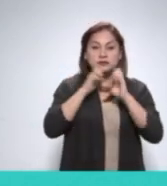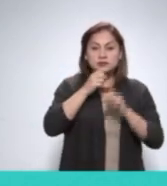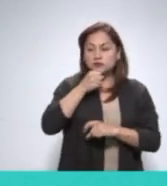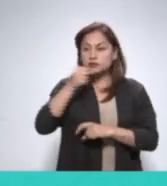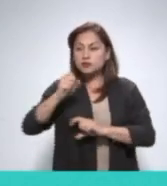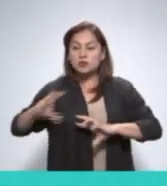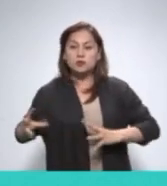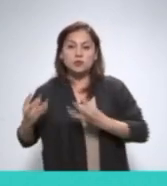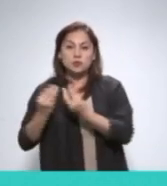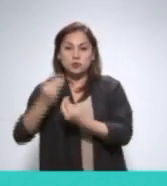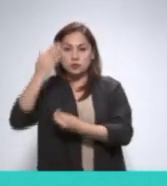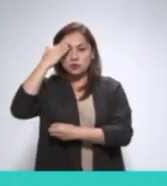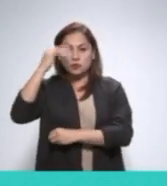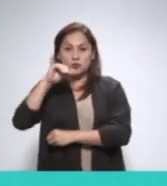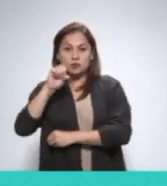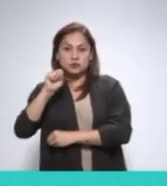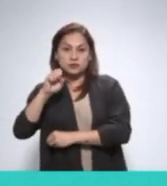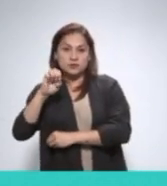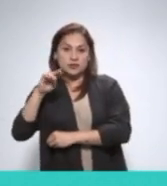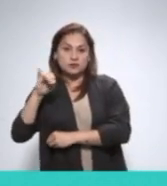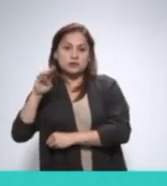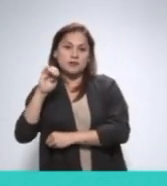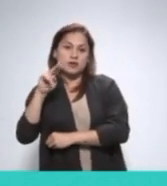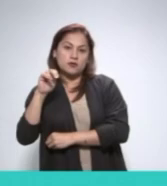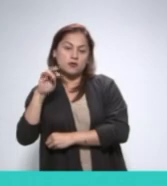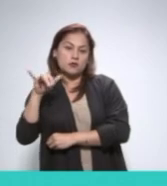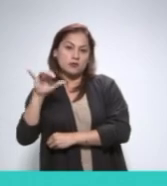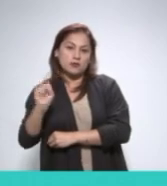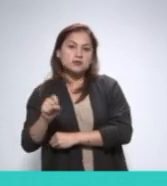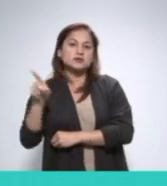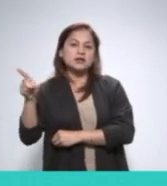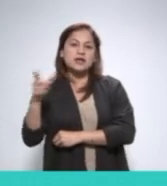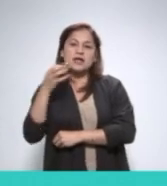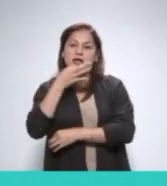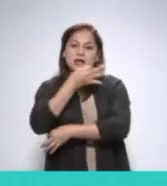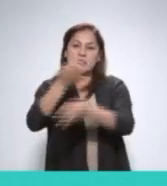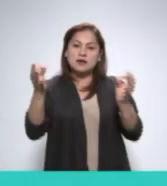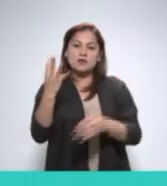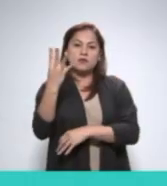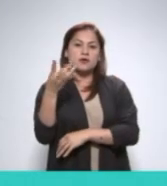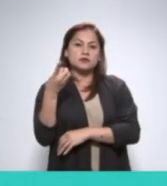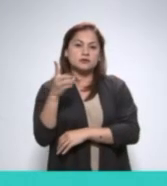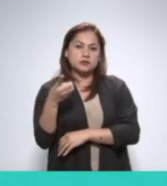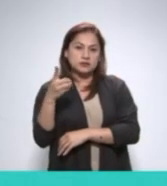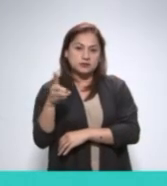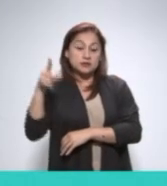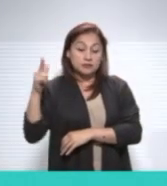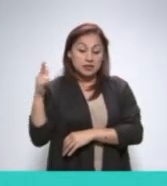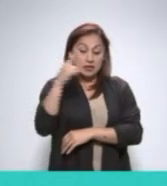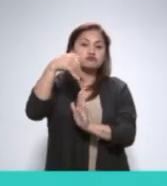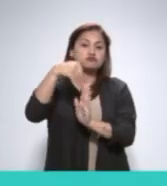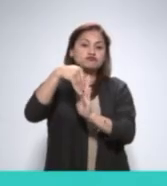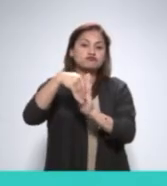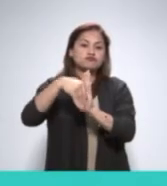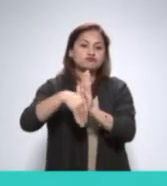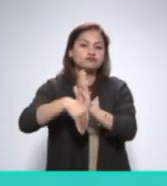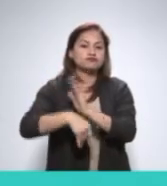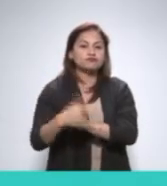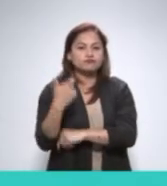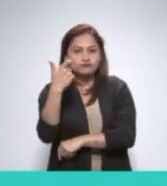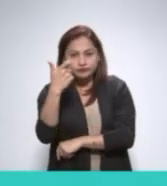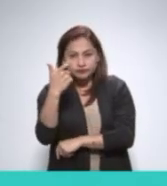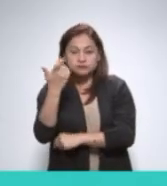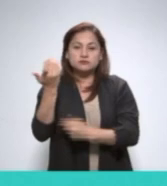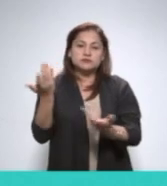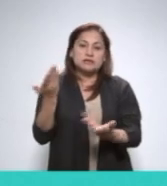Dependencia, existen otras tres que cuentan con atribuciones para conocer de lo requerido. En ese sentido, se tiene que el procedimiento de búsqueda efectuado, así como la